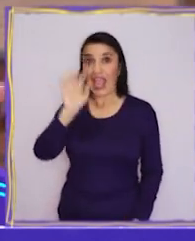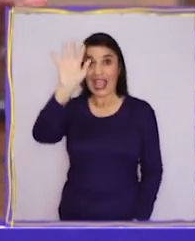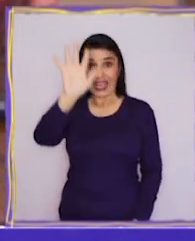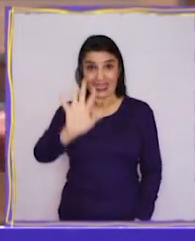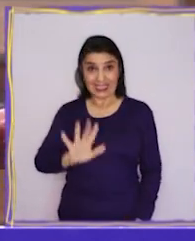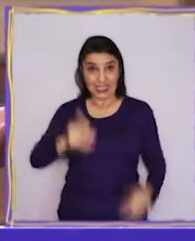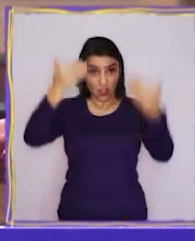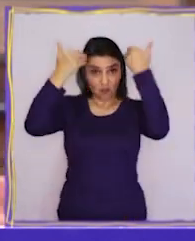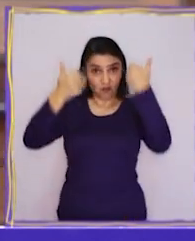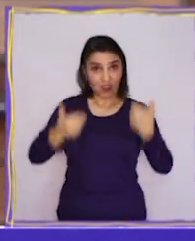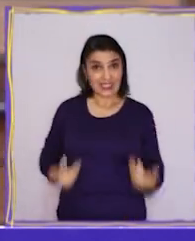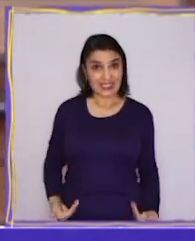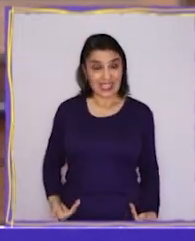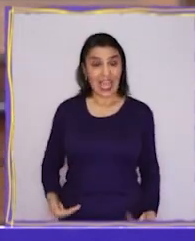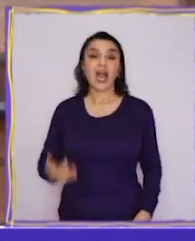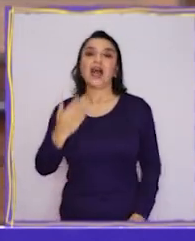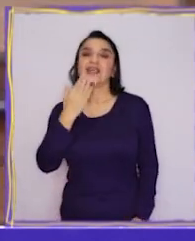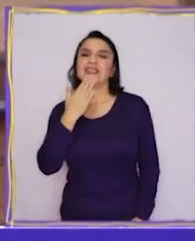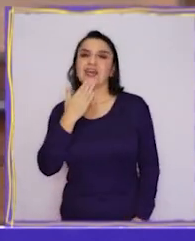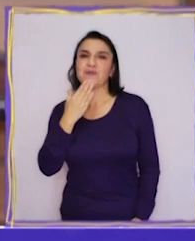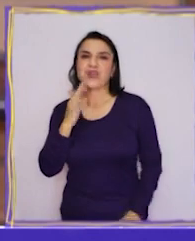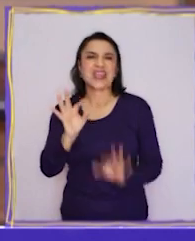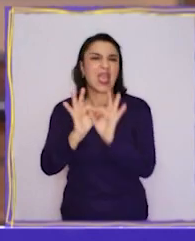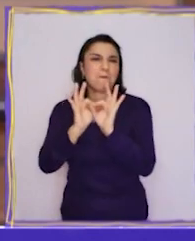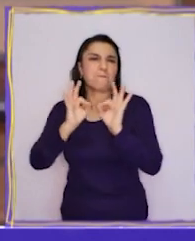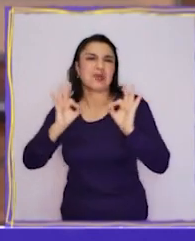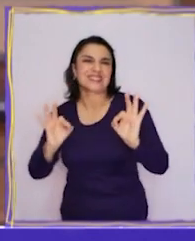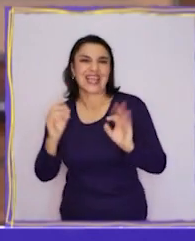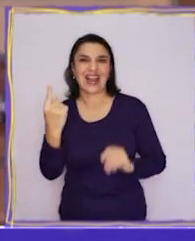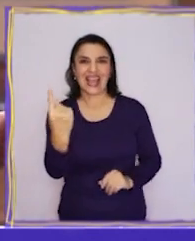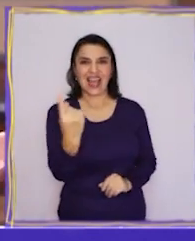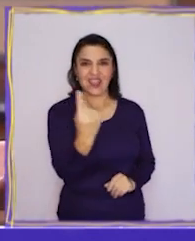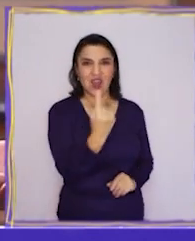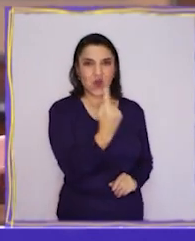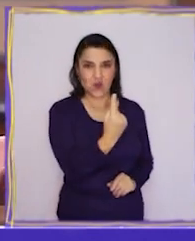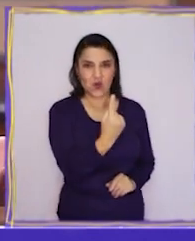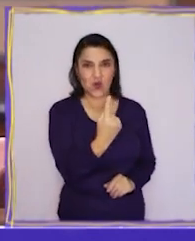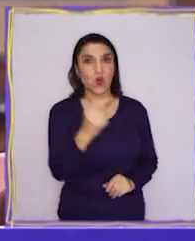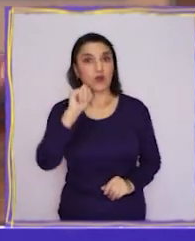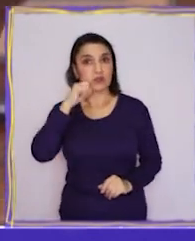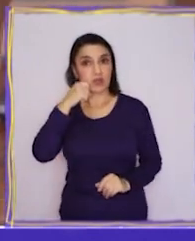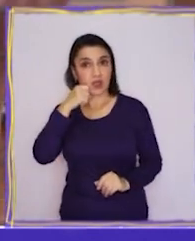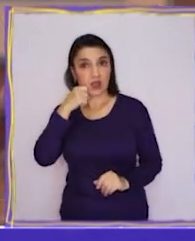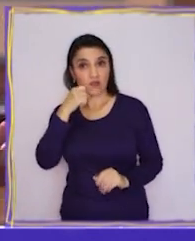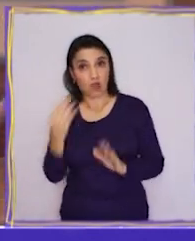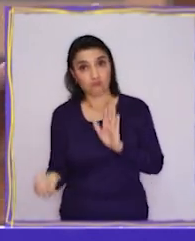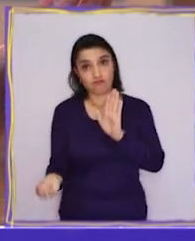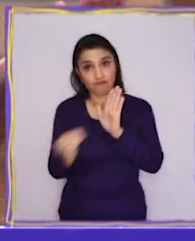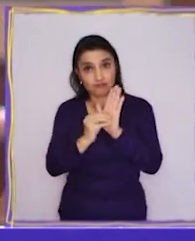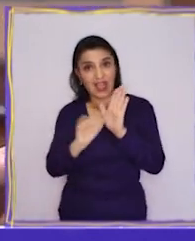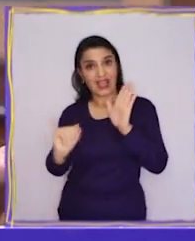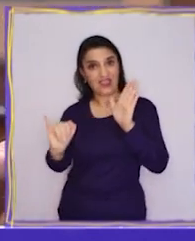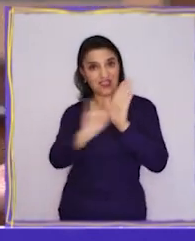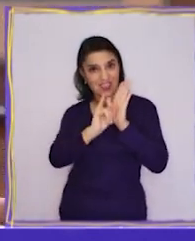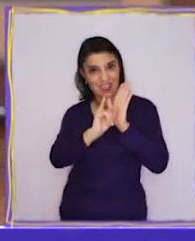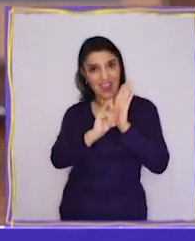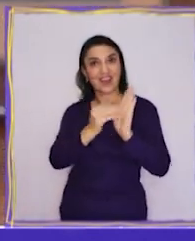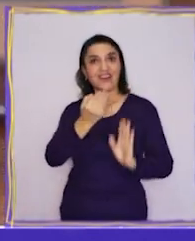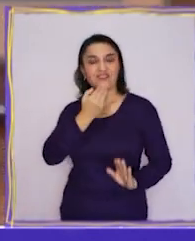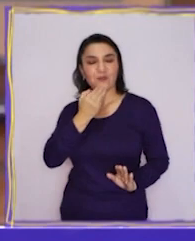características físicas también los hacen especiales y forman parte de su identidad.